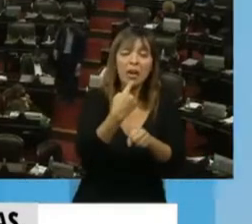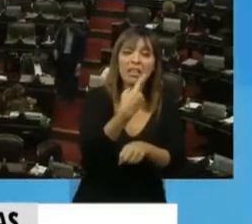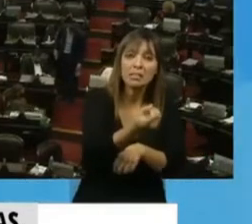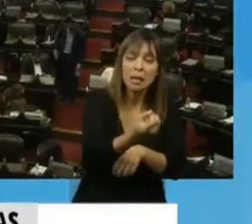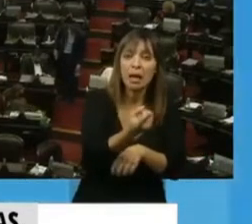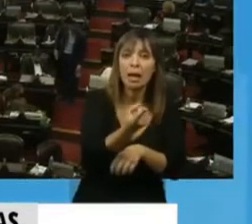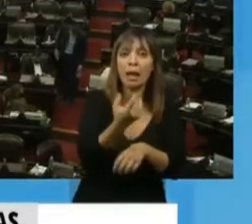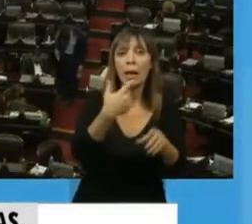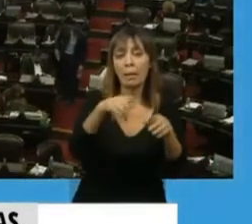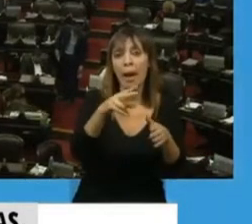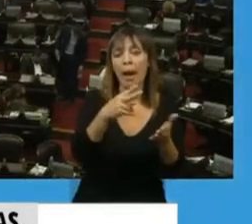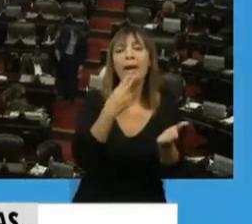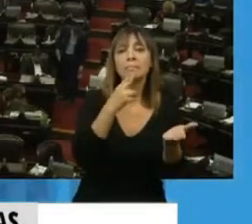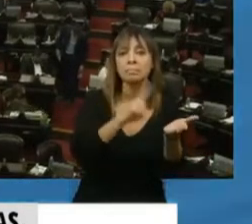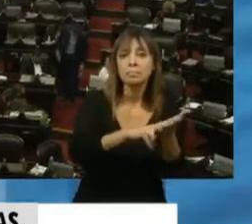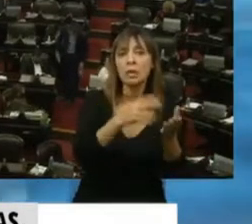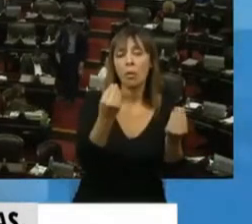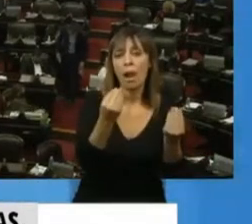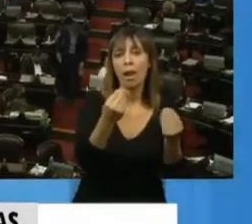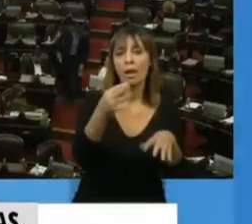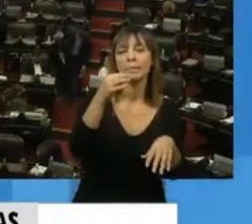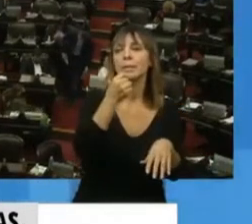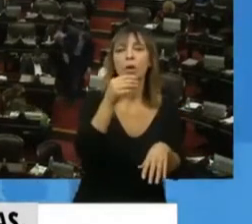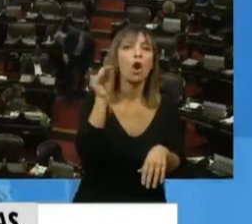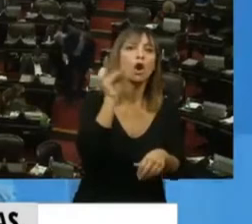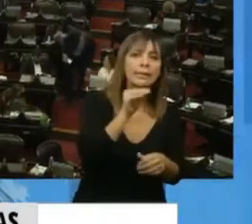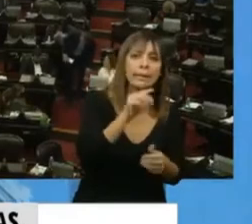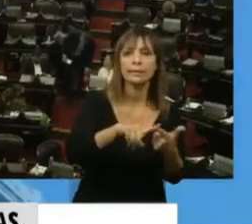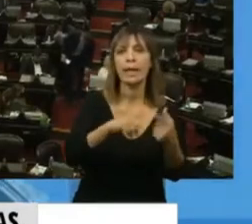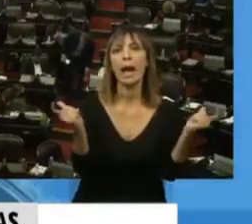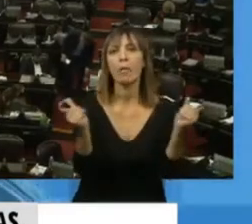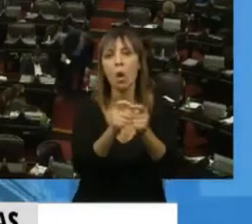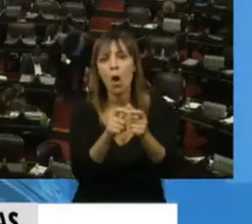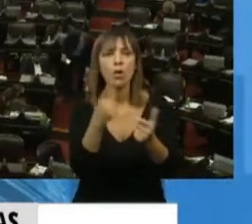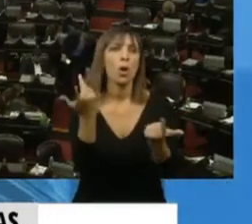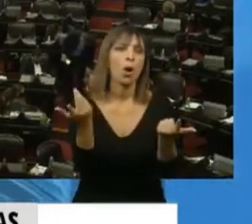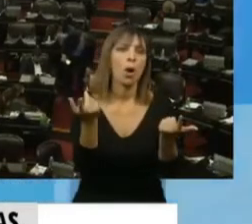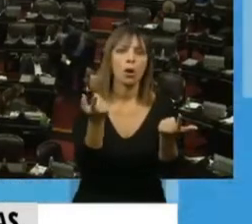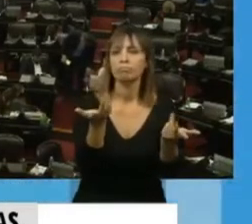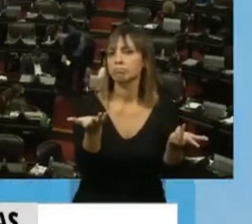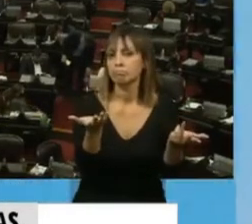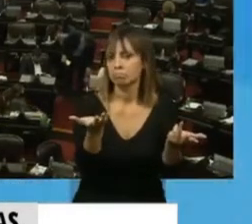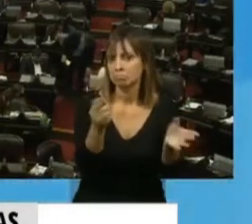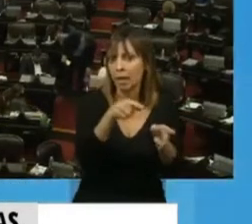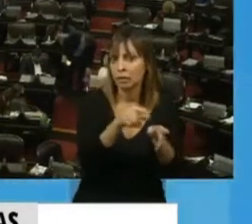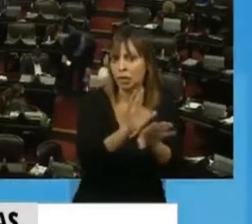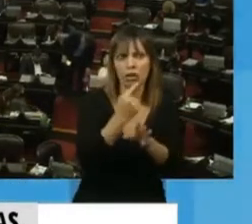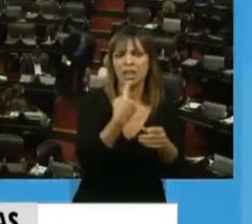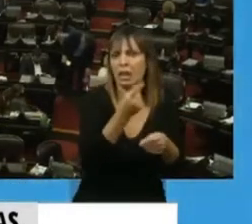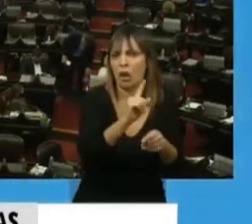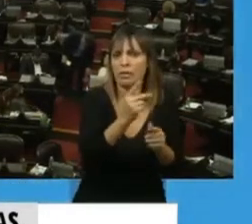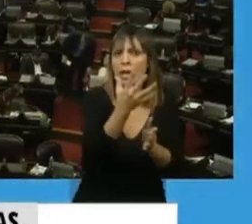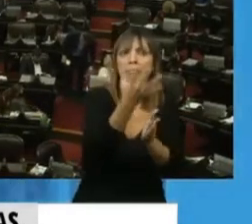se dice que se van a agravar los ingresos extraordinarios, horas extras, el bono. Quiere decir que no se los exime